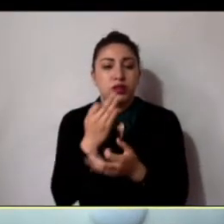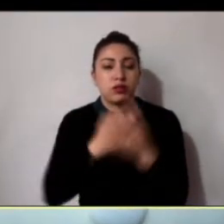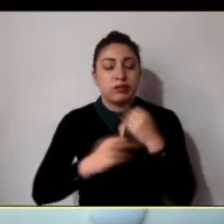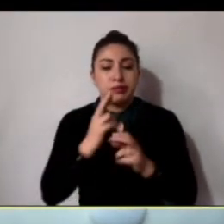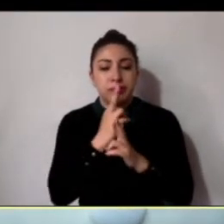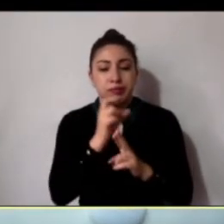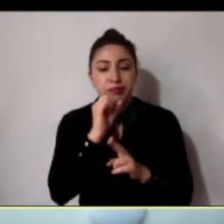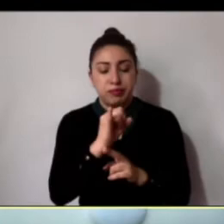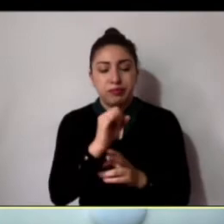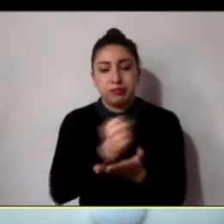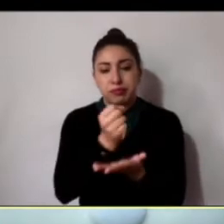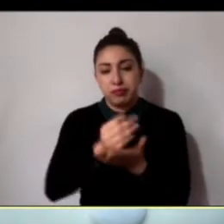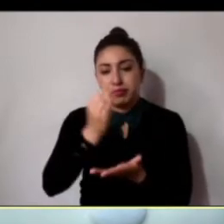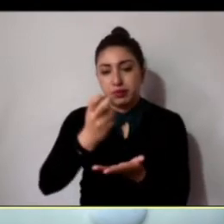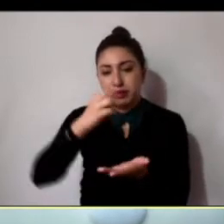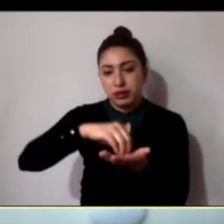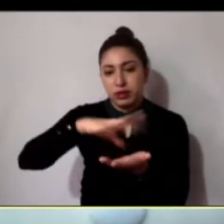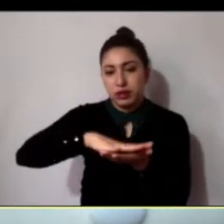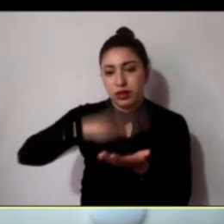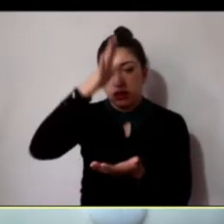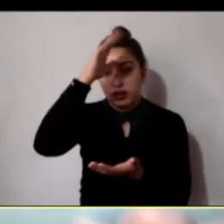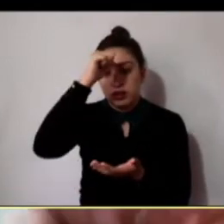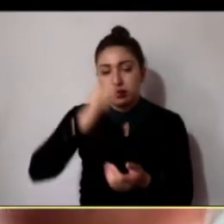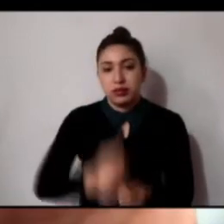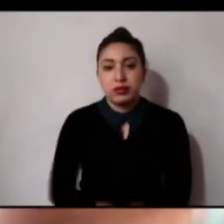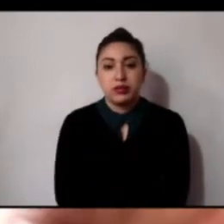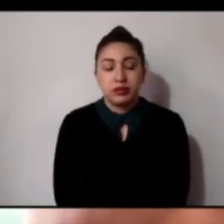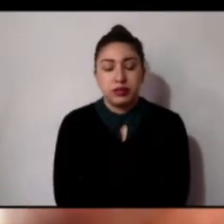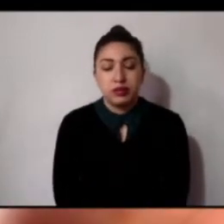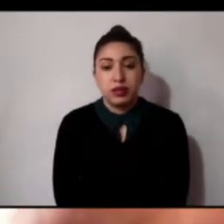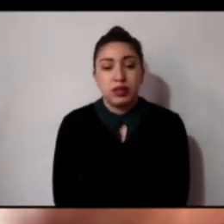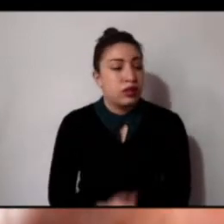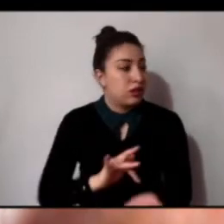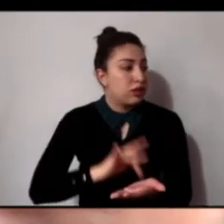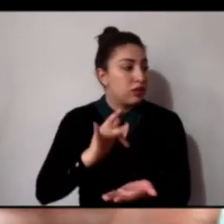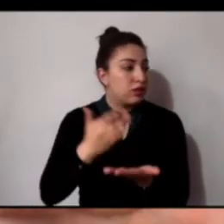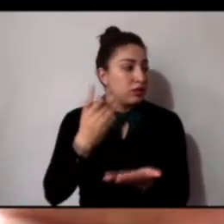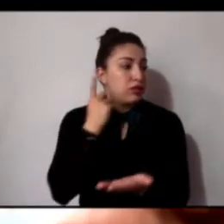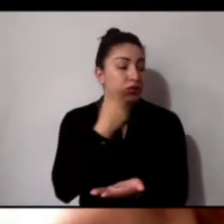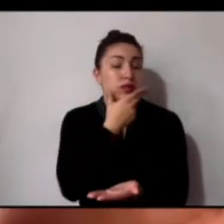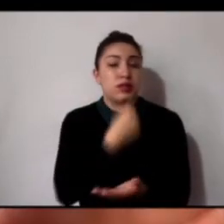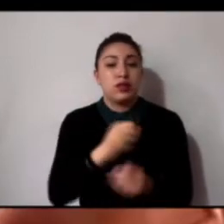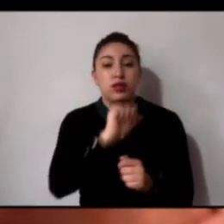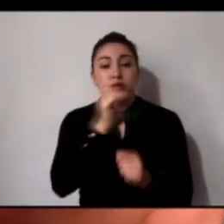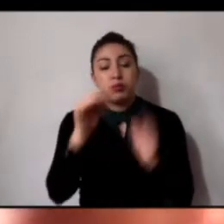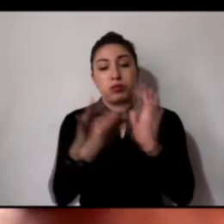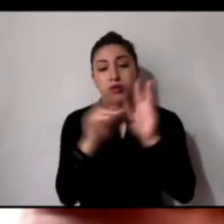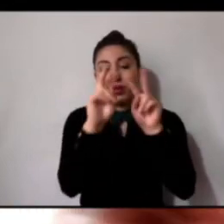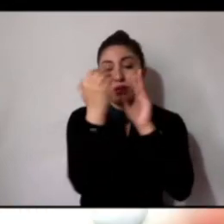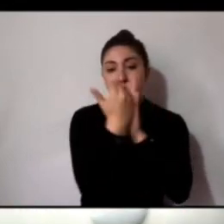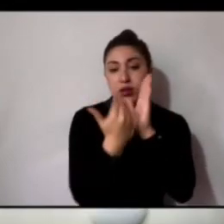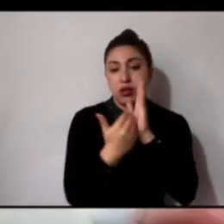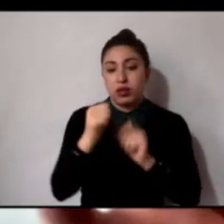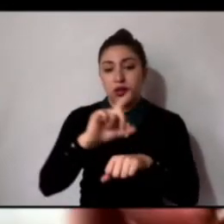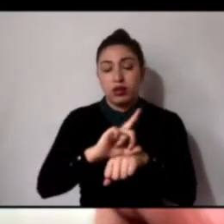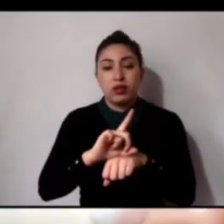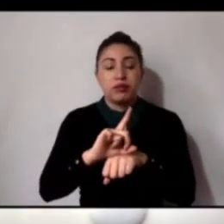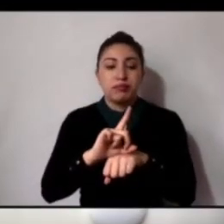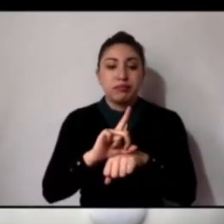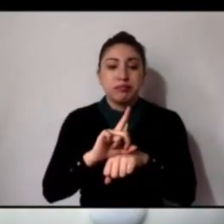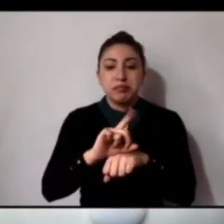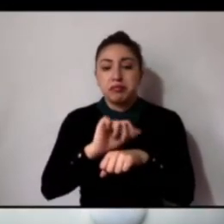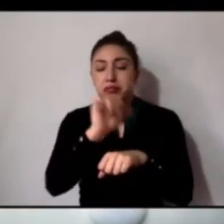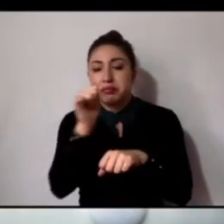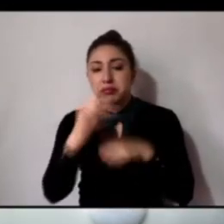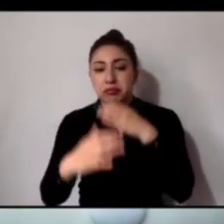a favor. Se aprueba. Gracias, diputado. El siguiente punto del orden del día son los asuntos generales.